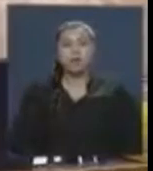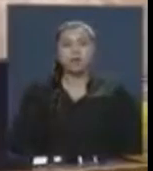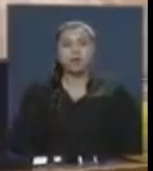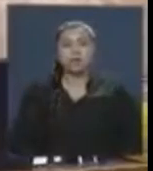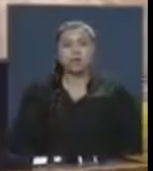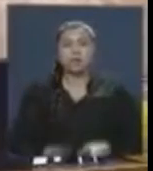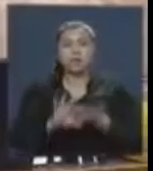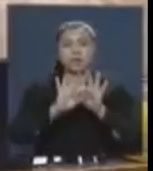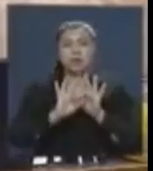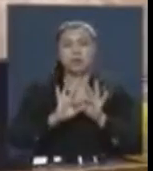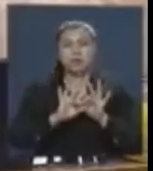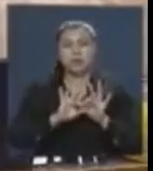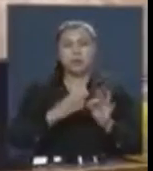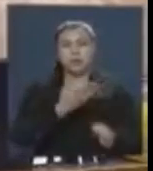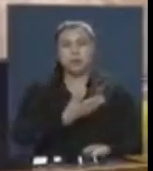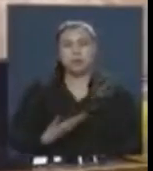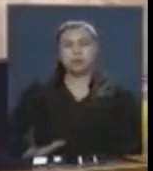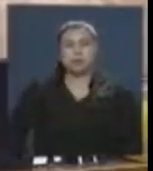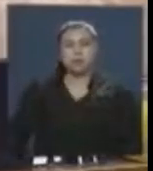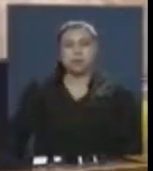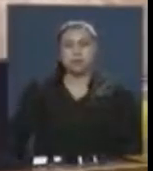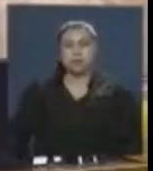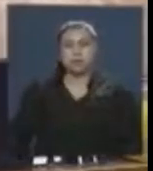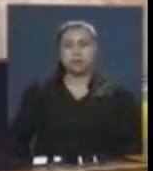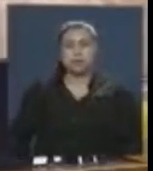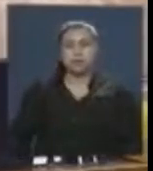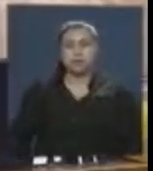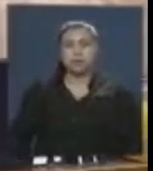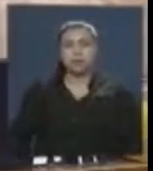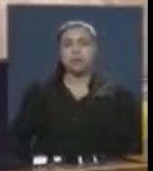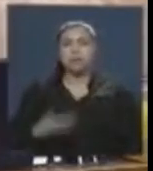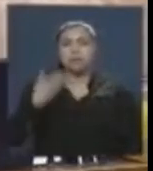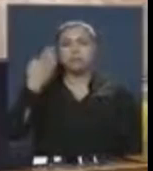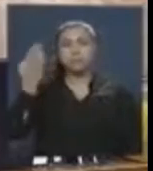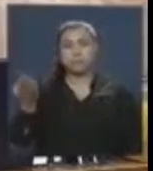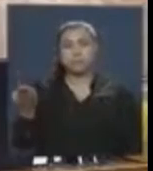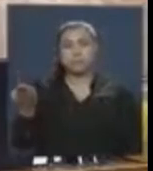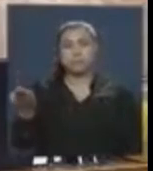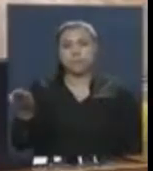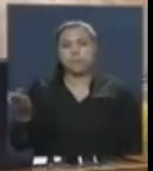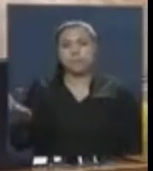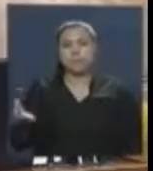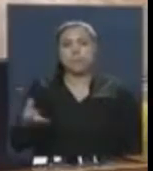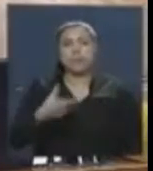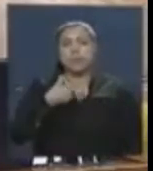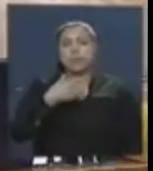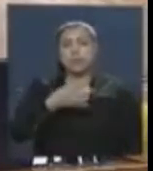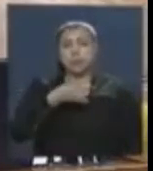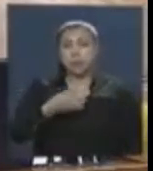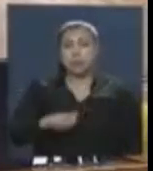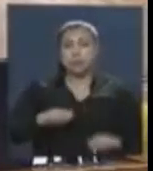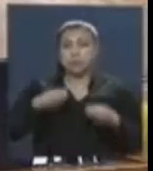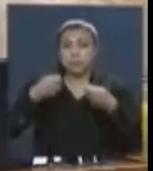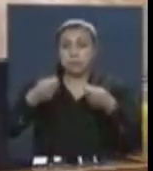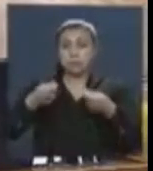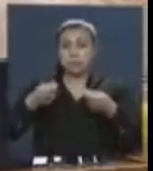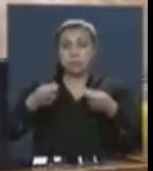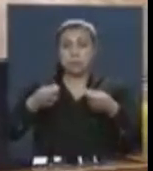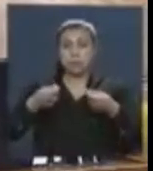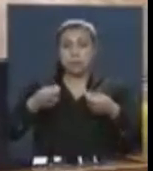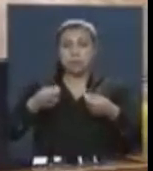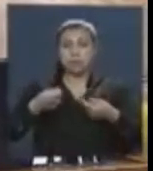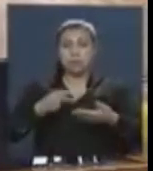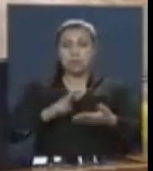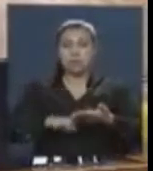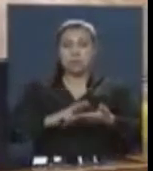Gracias, señor presidente. Por su intermedio, quiero hacer llegar mis más sinceras